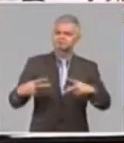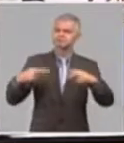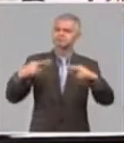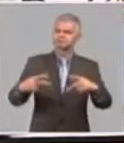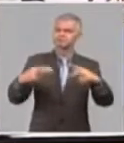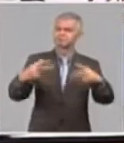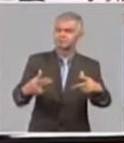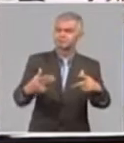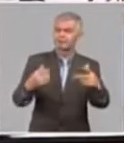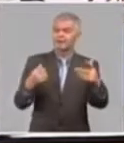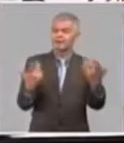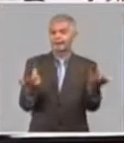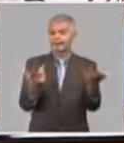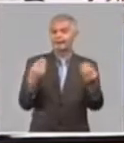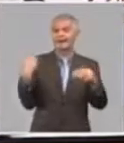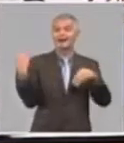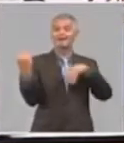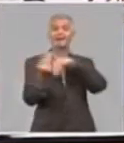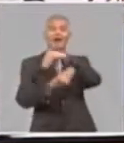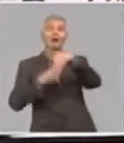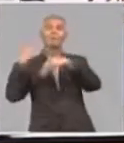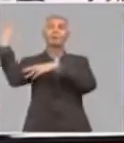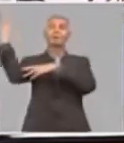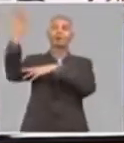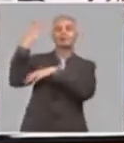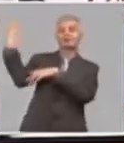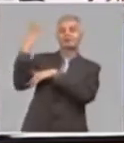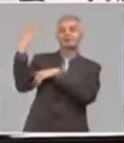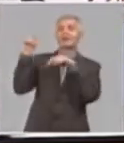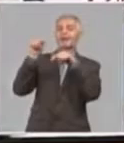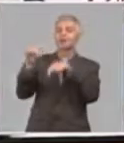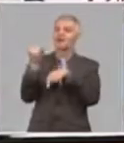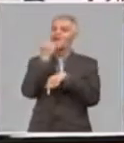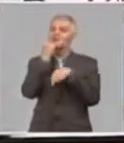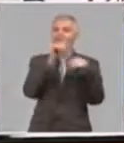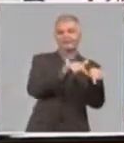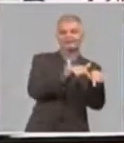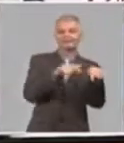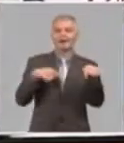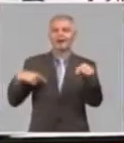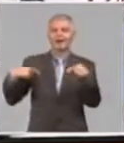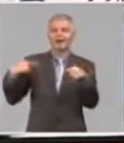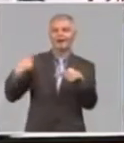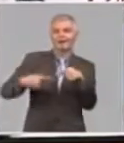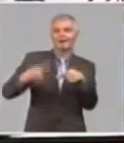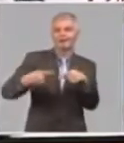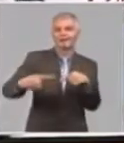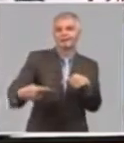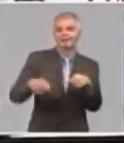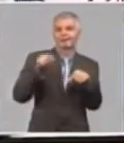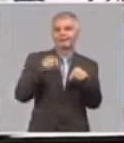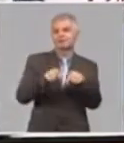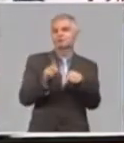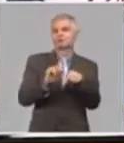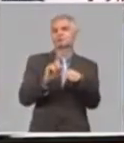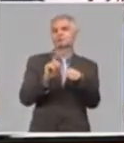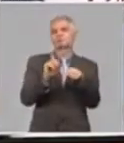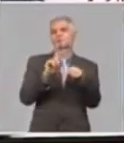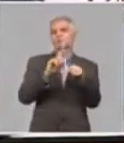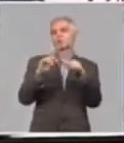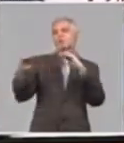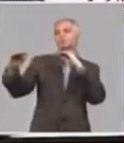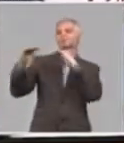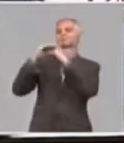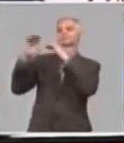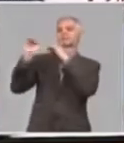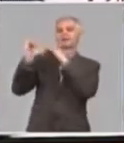cambio climático puede modificar tanto su intensidad como su frecuencia. O sea que no es algo que está directamente proporcional, pero hay que